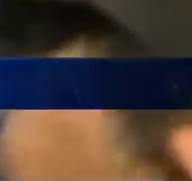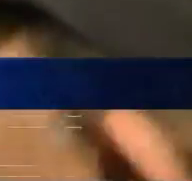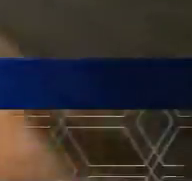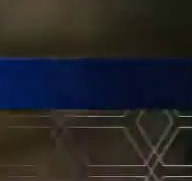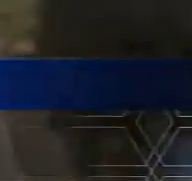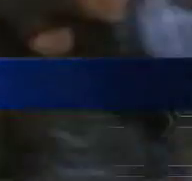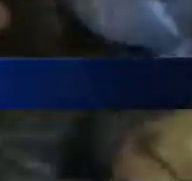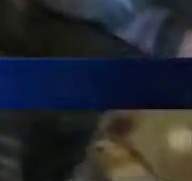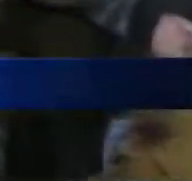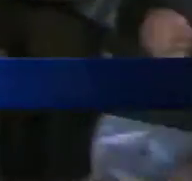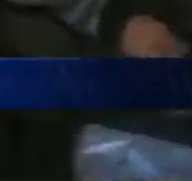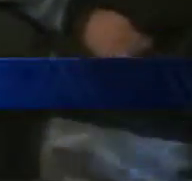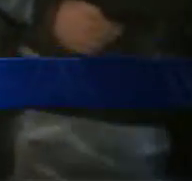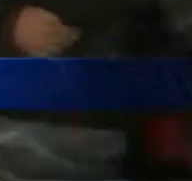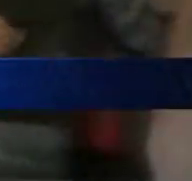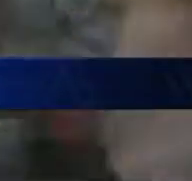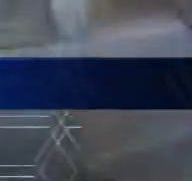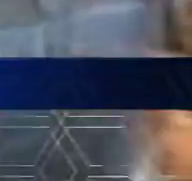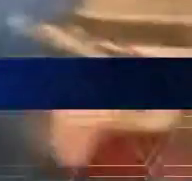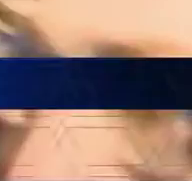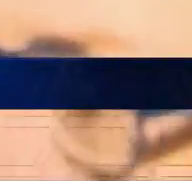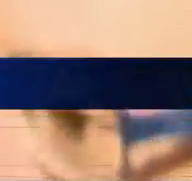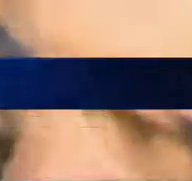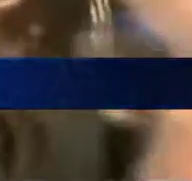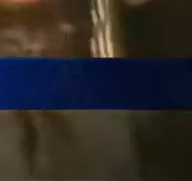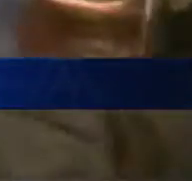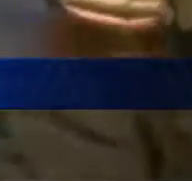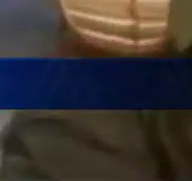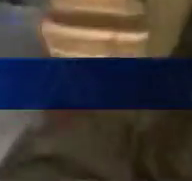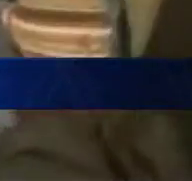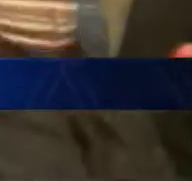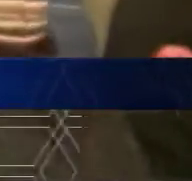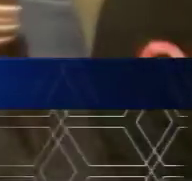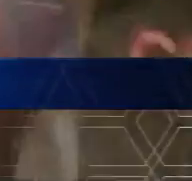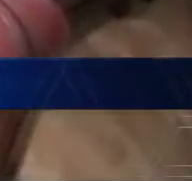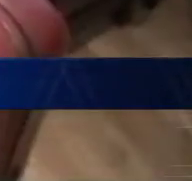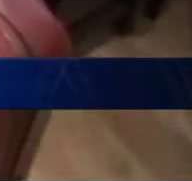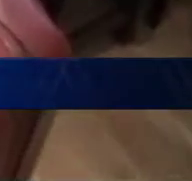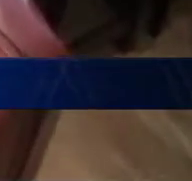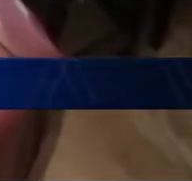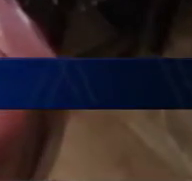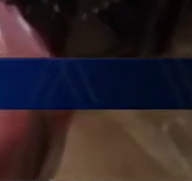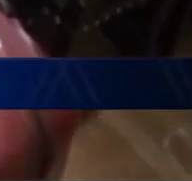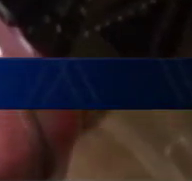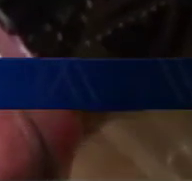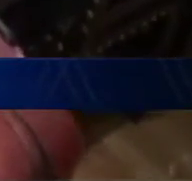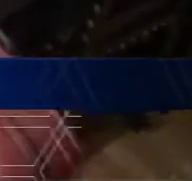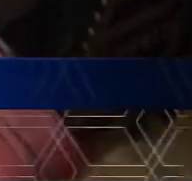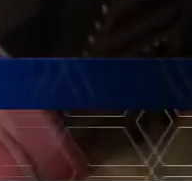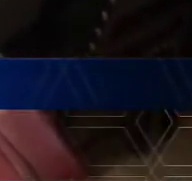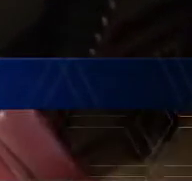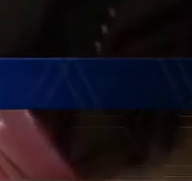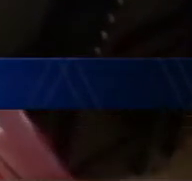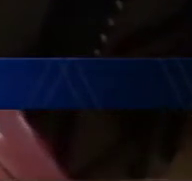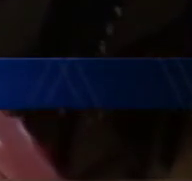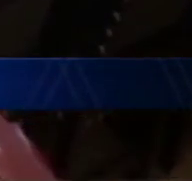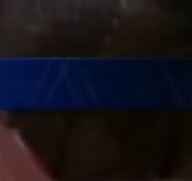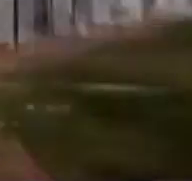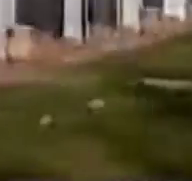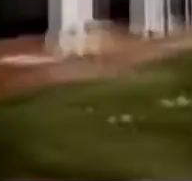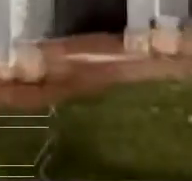Procedimiento efectivo, autoridades en Argentina capturaron al exsecretario de Obras Públicas del Gobierno de Kirchner con